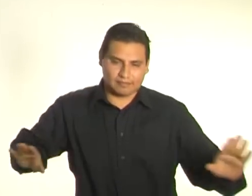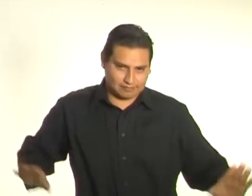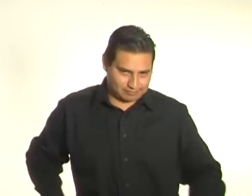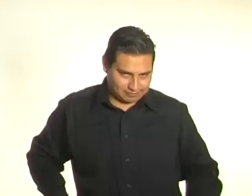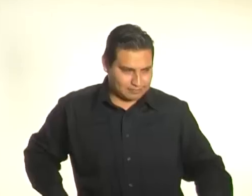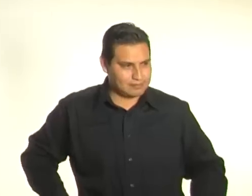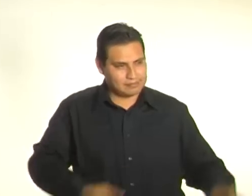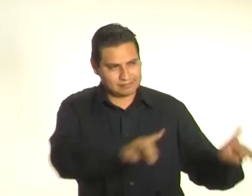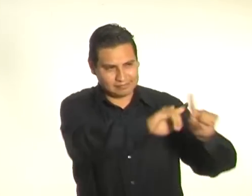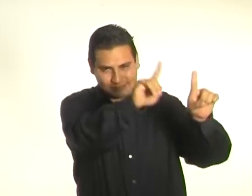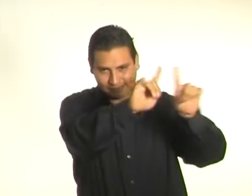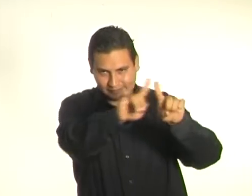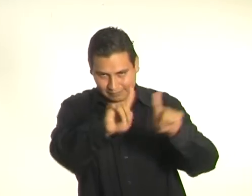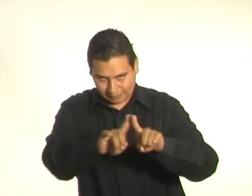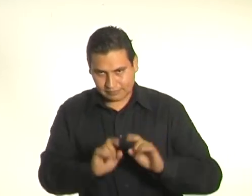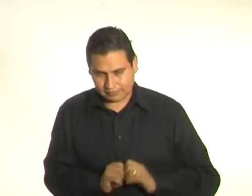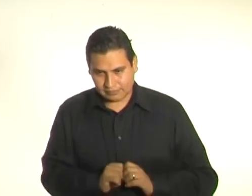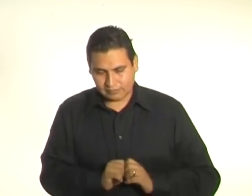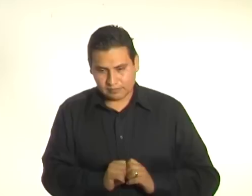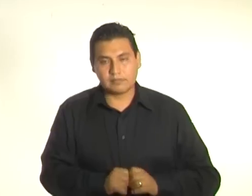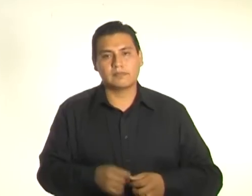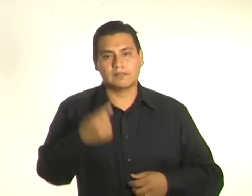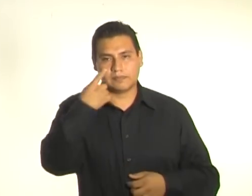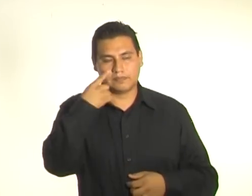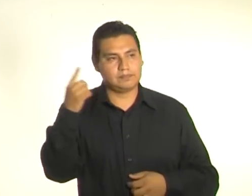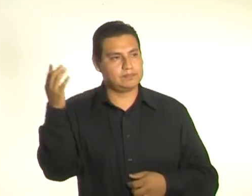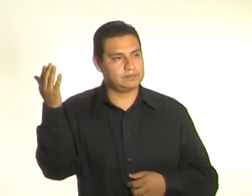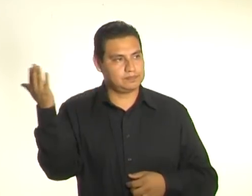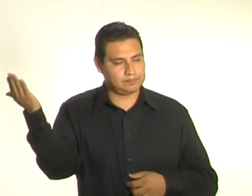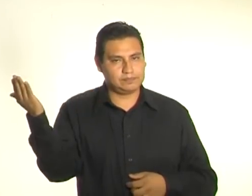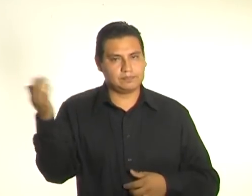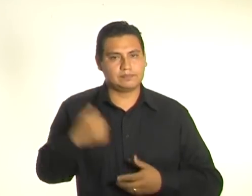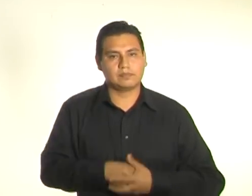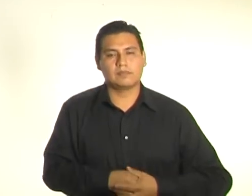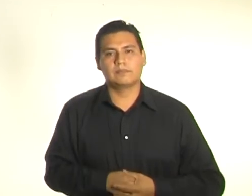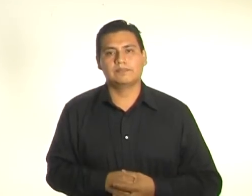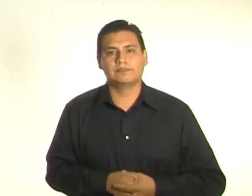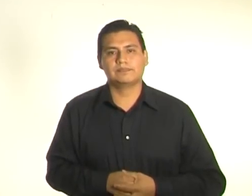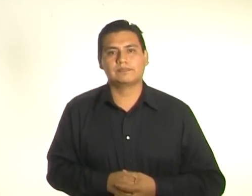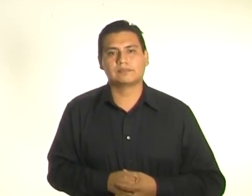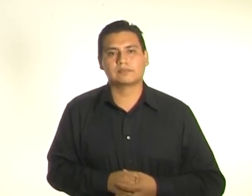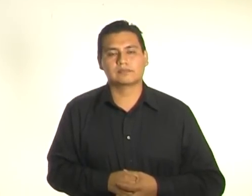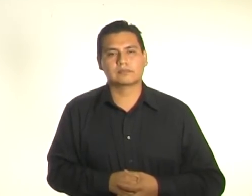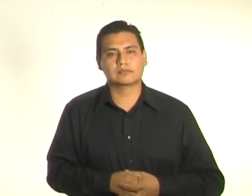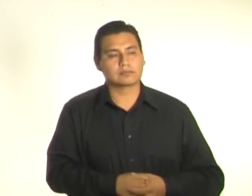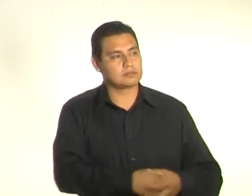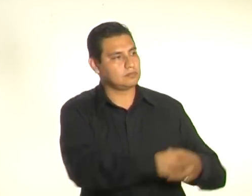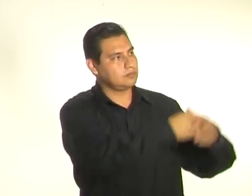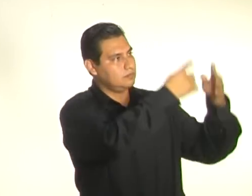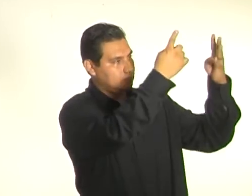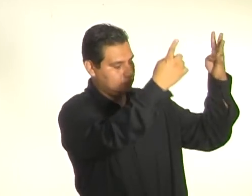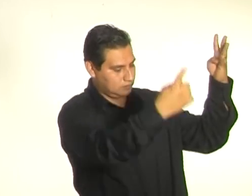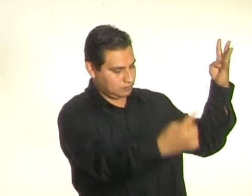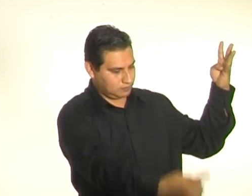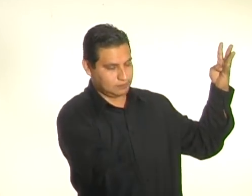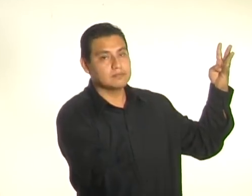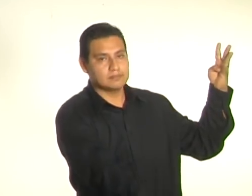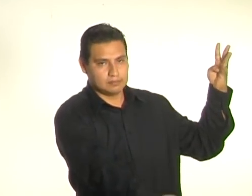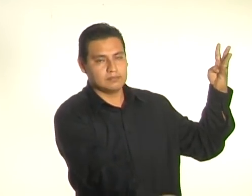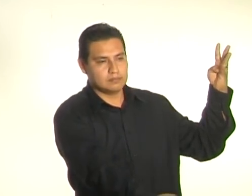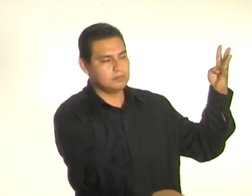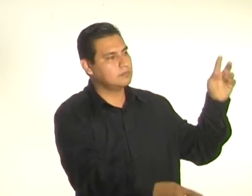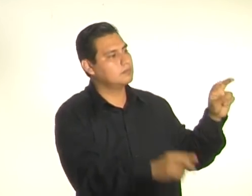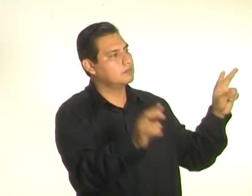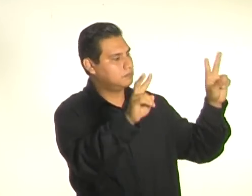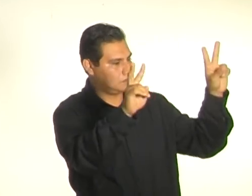Esta es una lámina que les traje el día de hoy como muestra. Y en respuesta al trabajo que